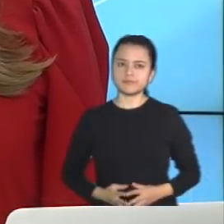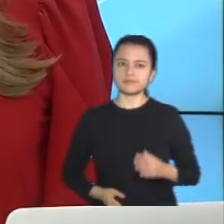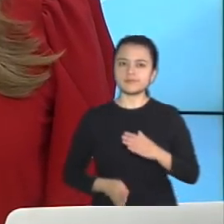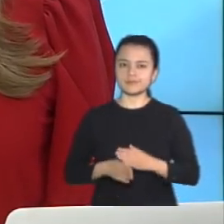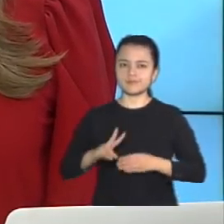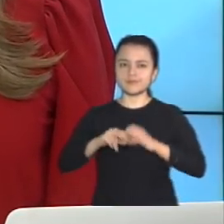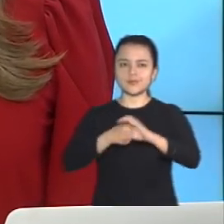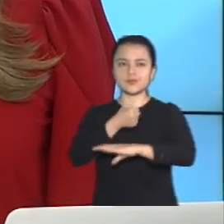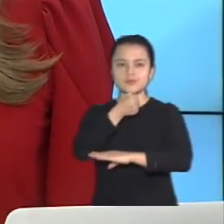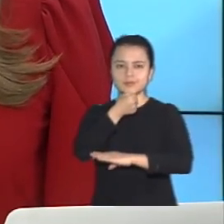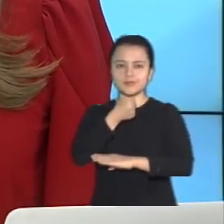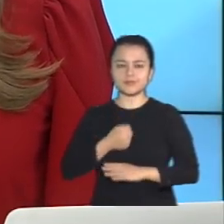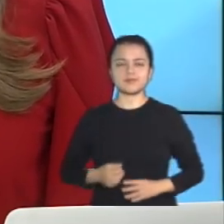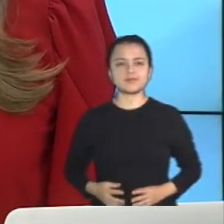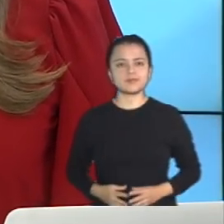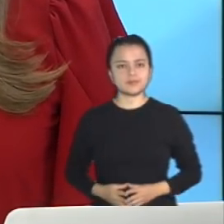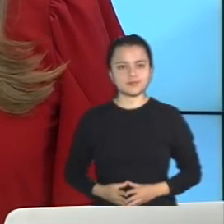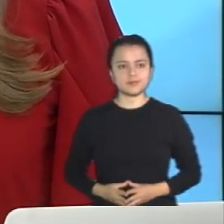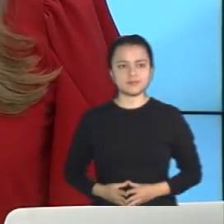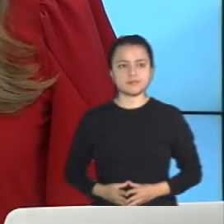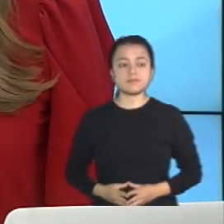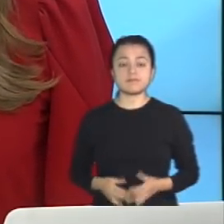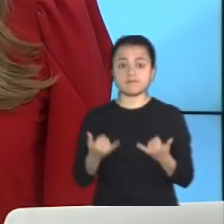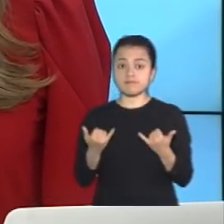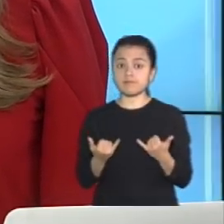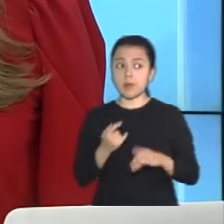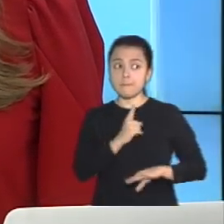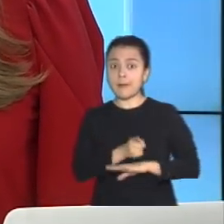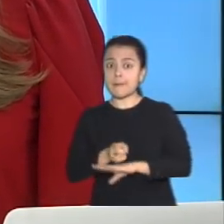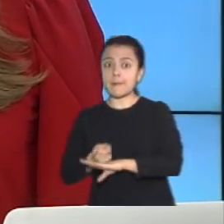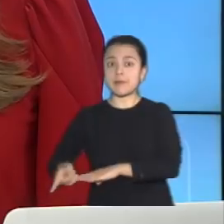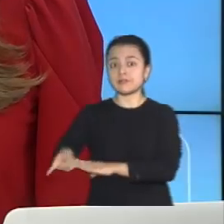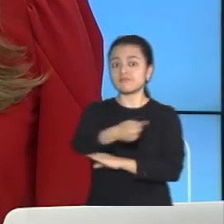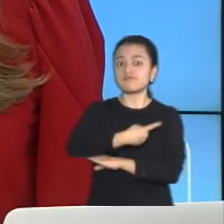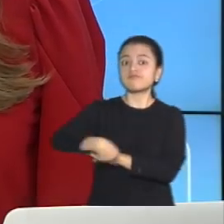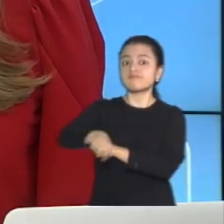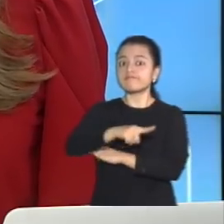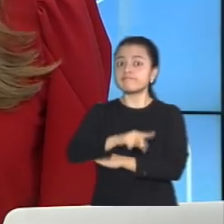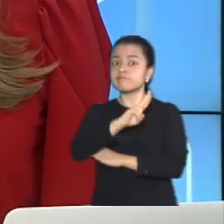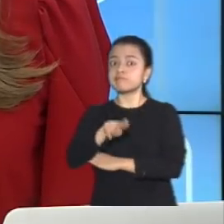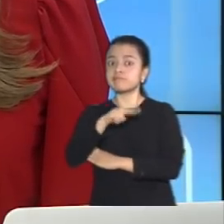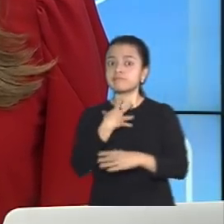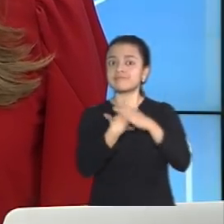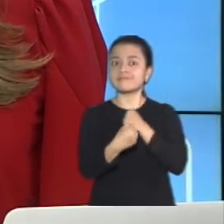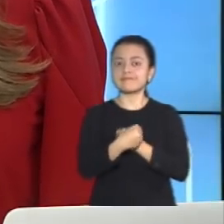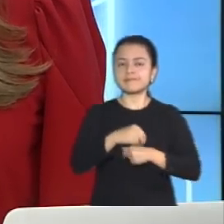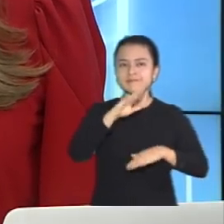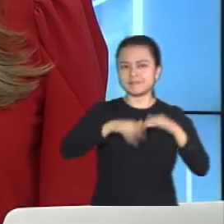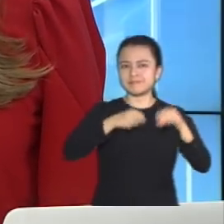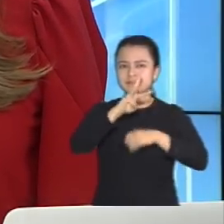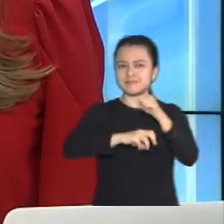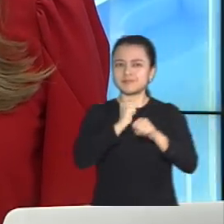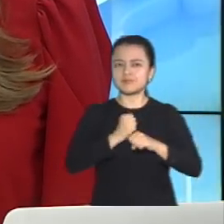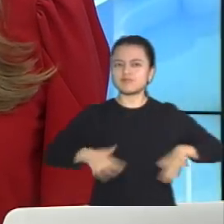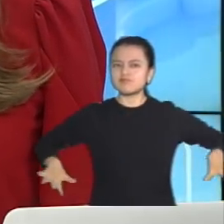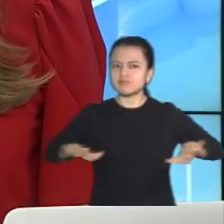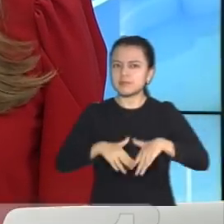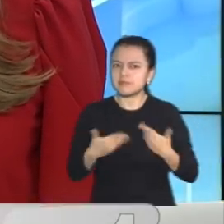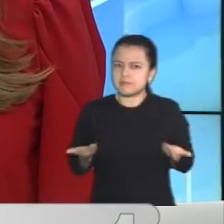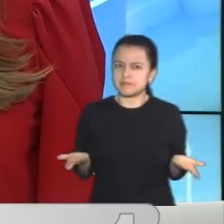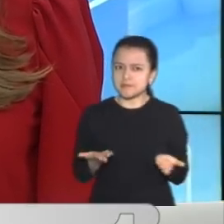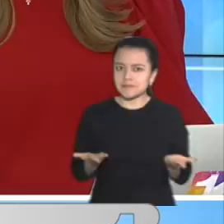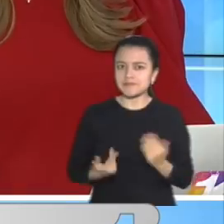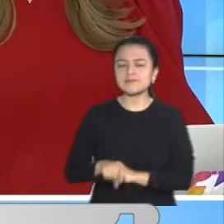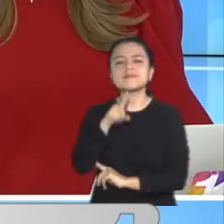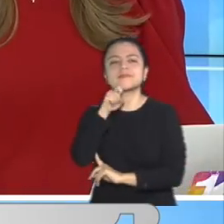Seguimos en Noticentro 1 CMI. Desde hoy empezará a regir el toque de queda para los menores de edad en Bucaramanga. Eduardo Herrera,